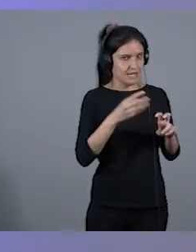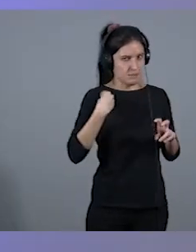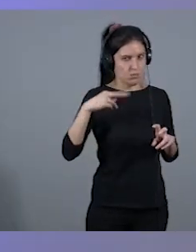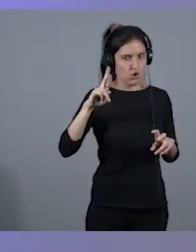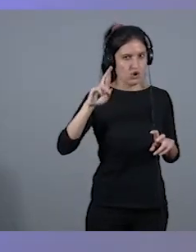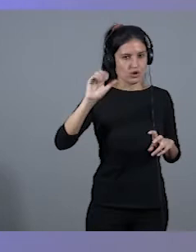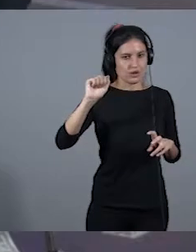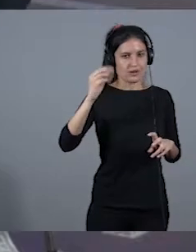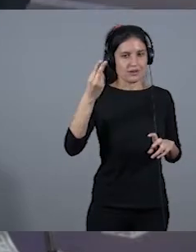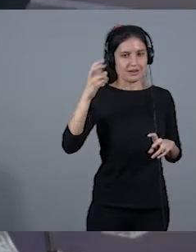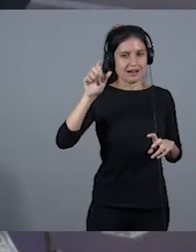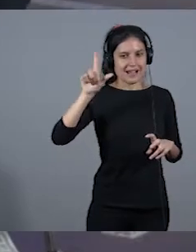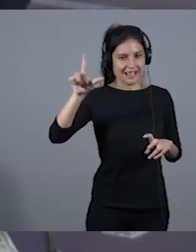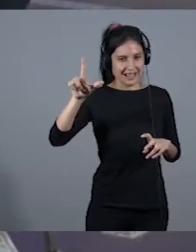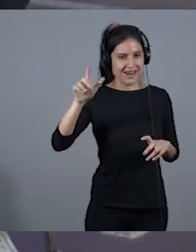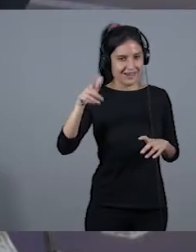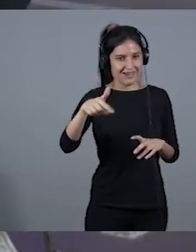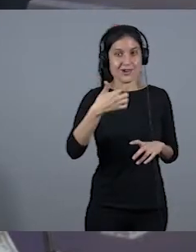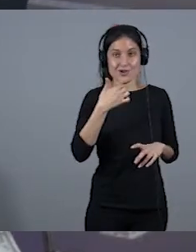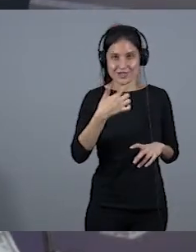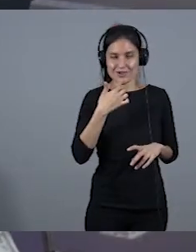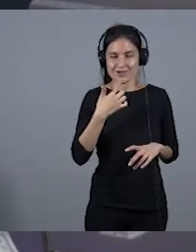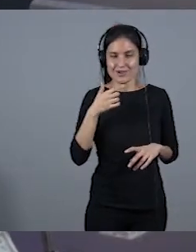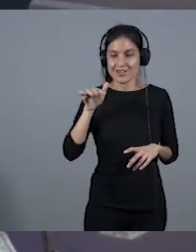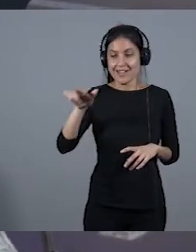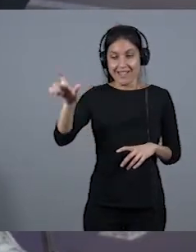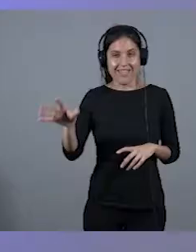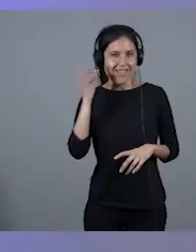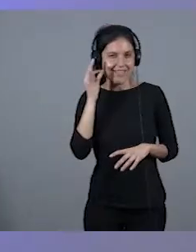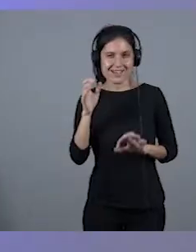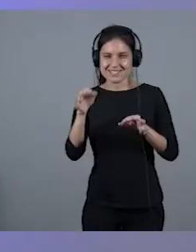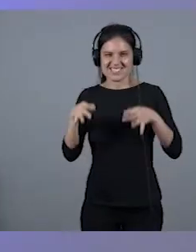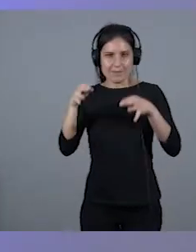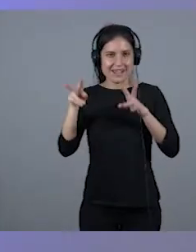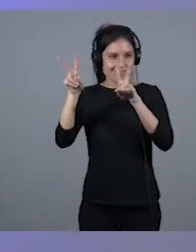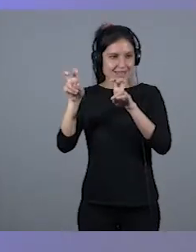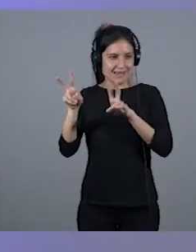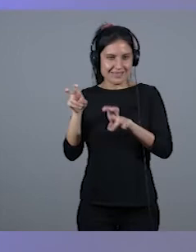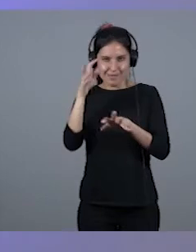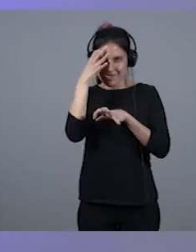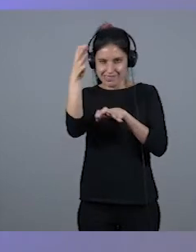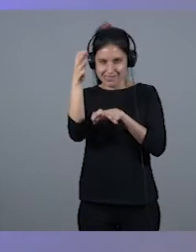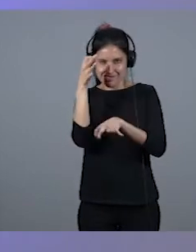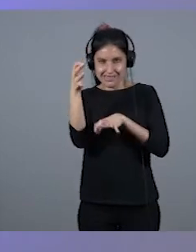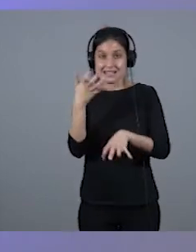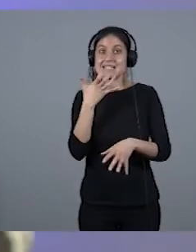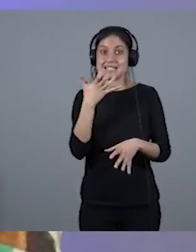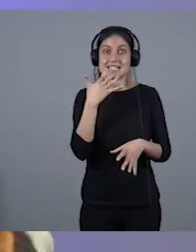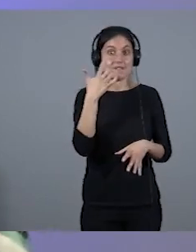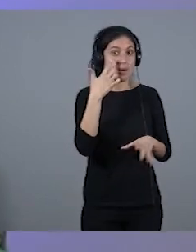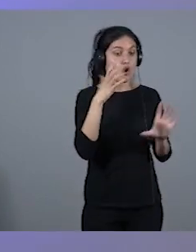porque Raquel Asiron es de miedo en esto, ella siempre va sacando los temas, y si nos damos cuenta los grupos de comunicación,